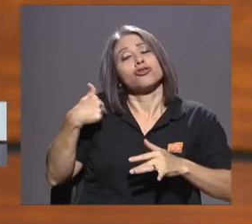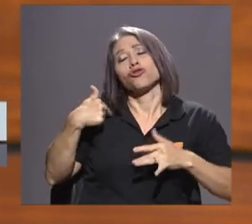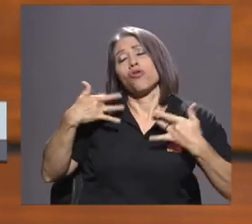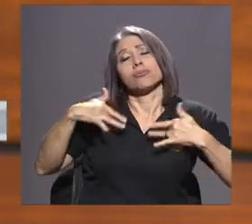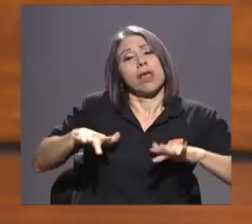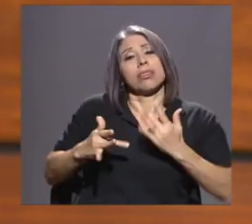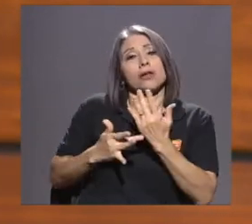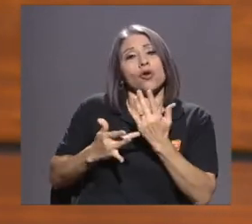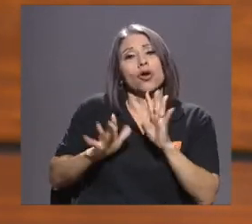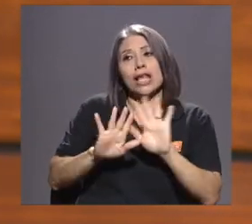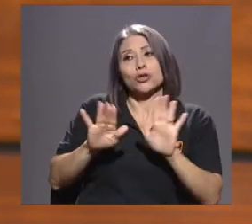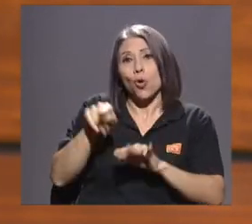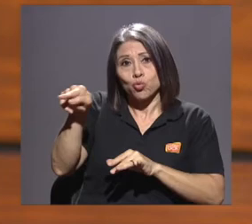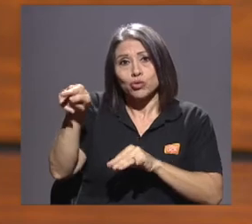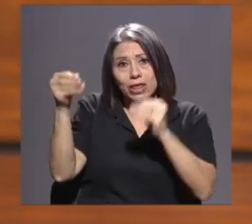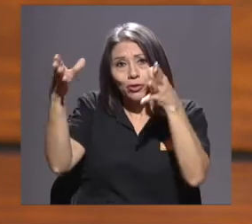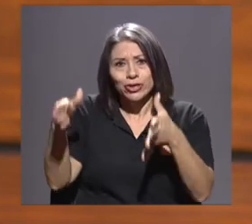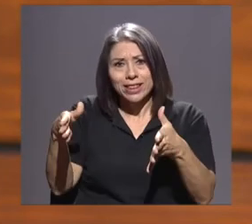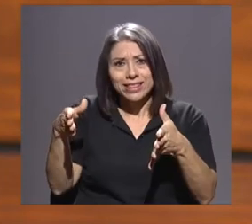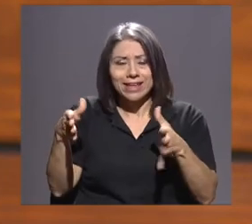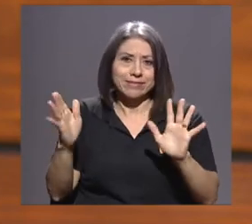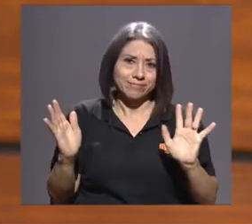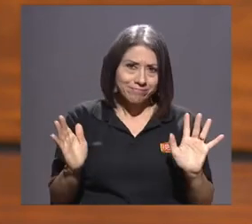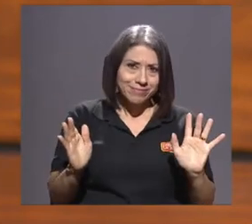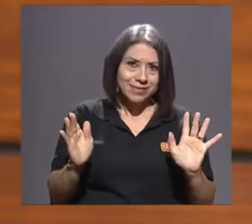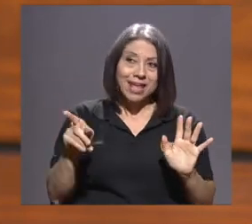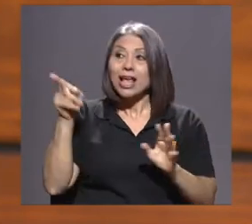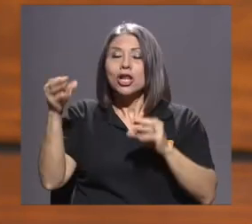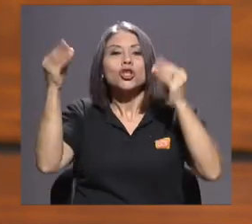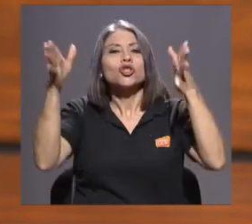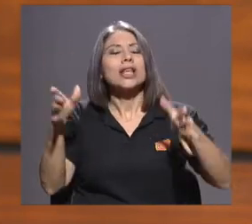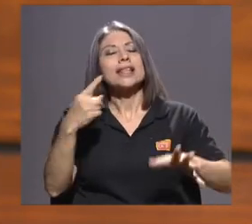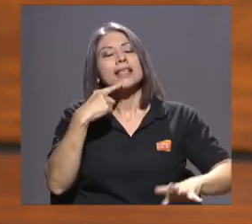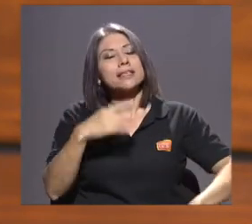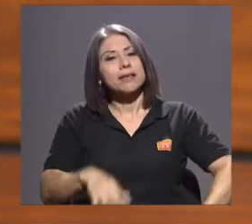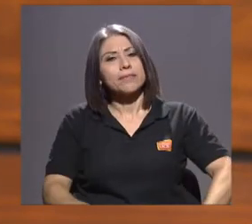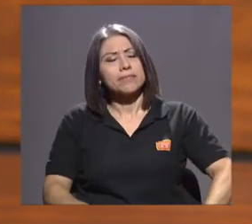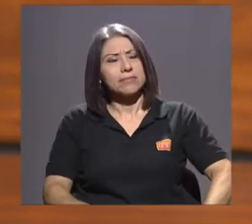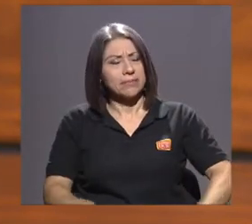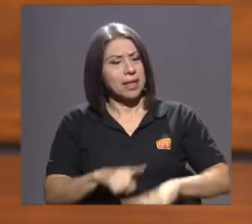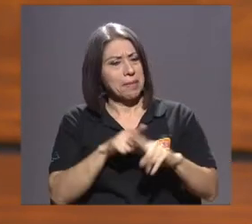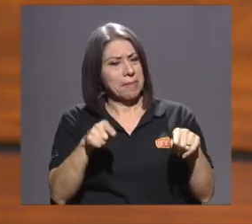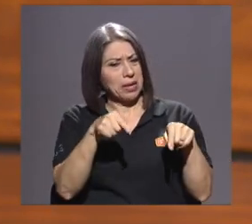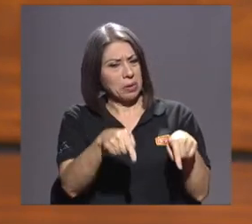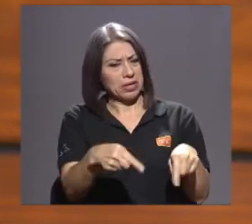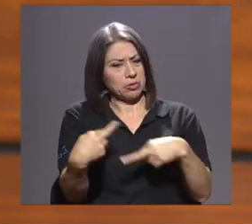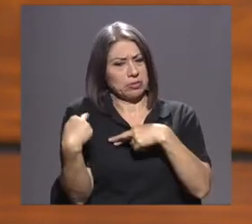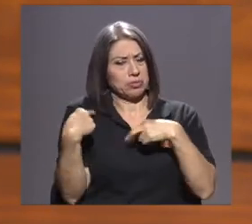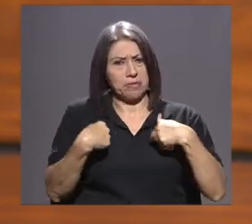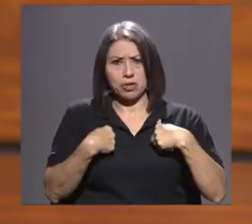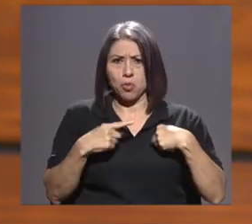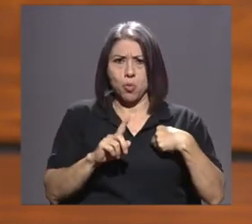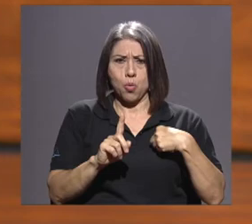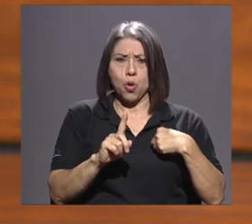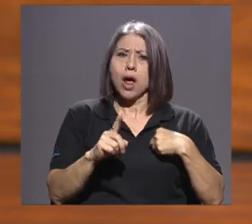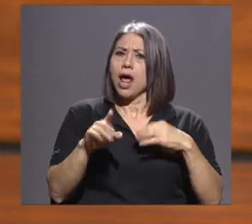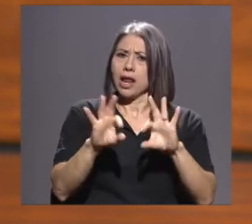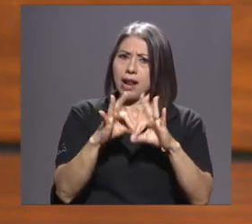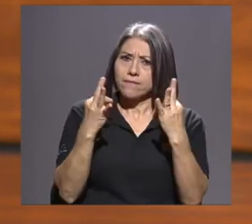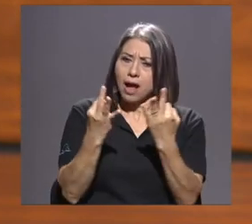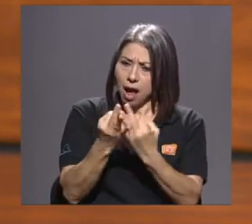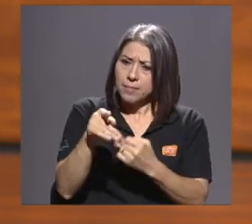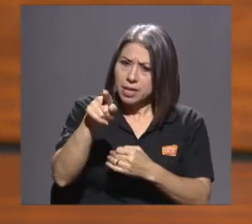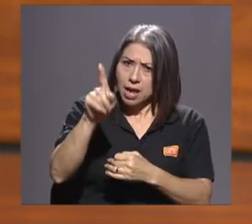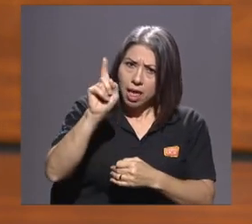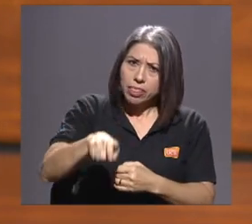no son las personas docentes. Por su parte, las personas docentes dicen, pero es que esto nace del seno del hogar, entonces no me toca a mí,